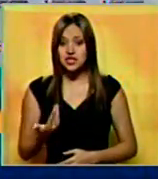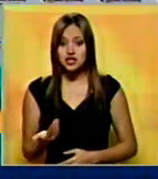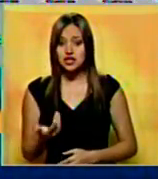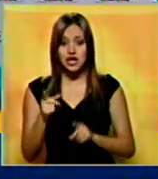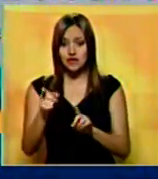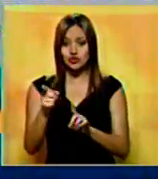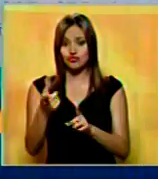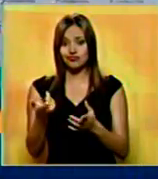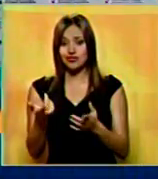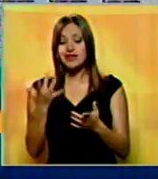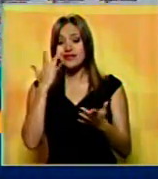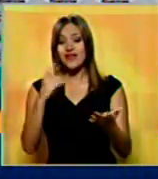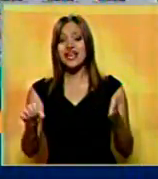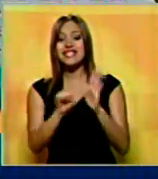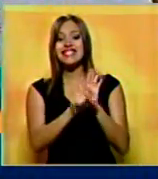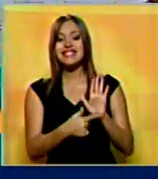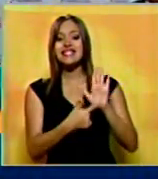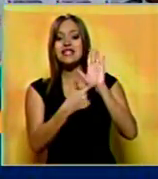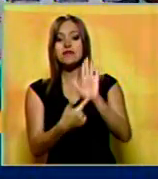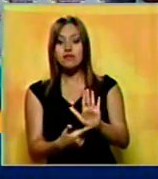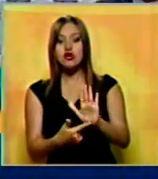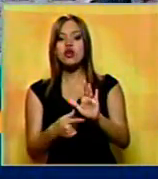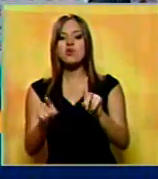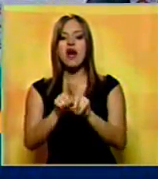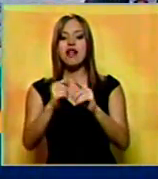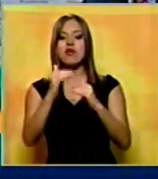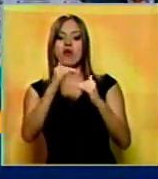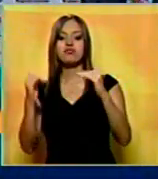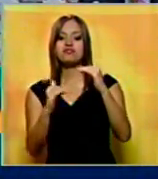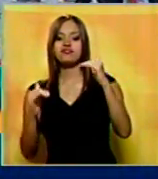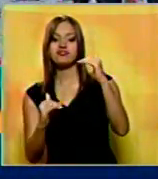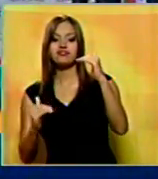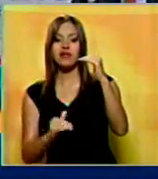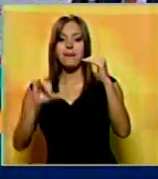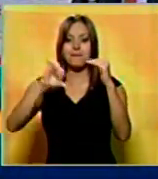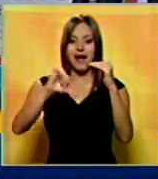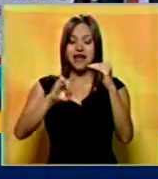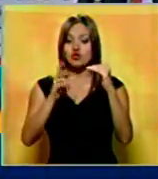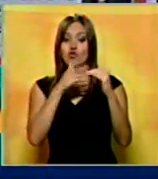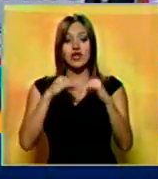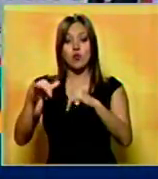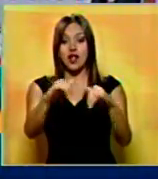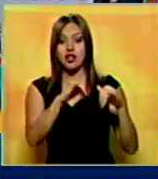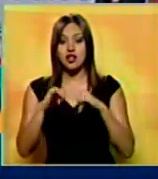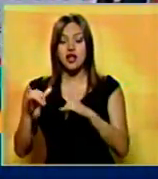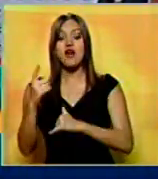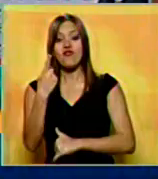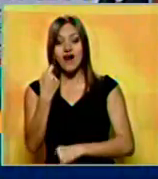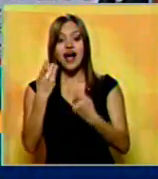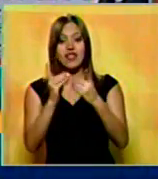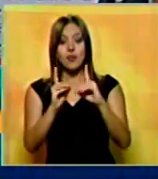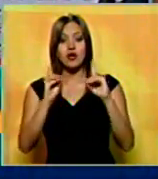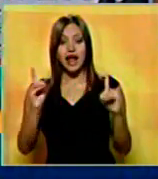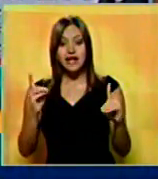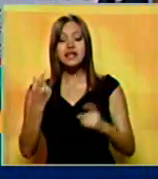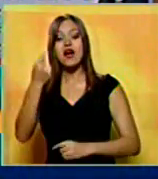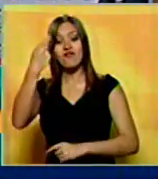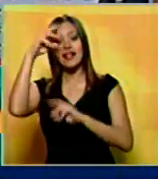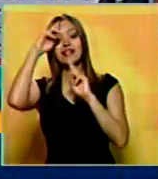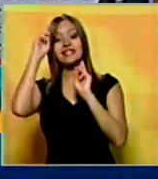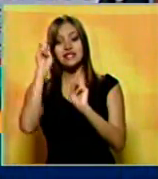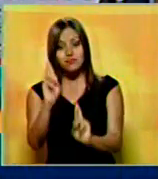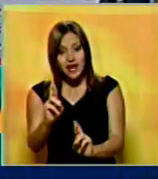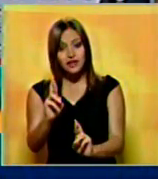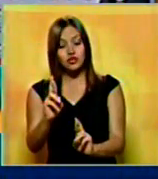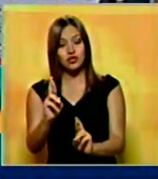Eso es un símbolo de subdesarrollo galopante, de desigualdad y de falta de democracia, y de falta de respeto.